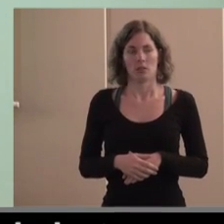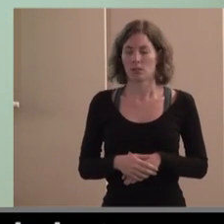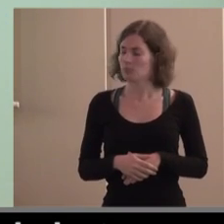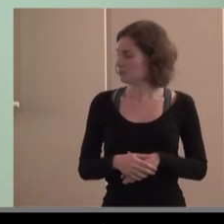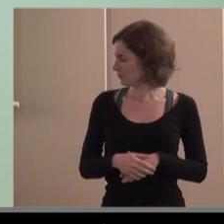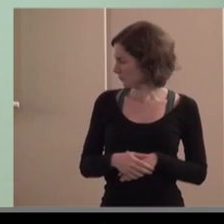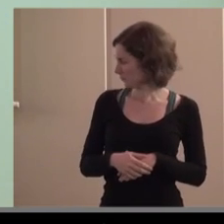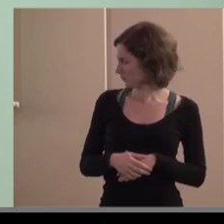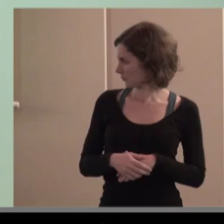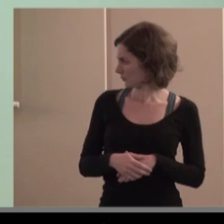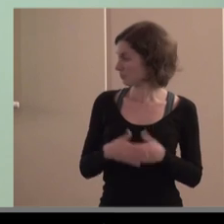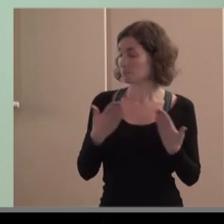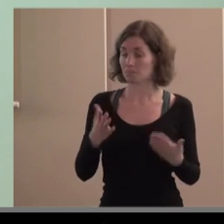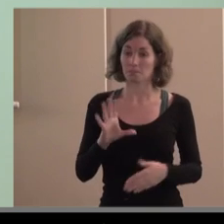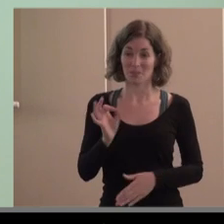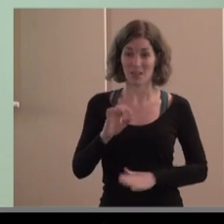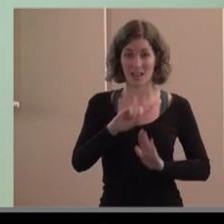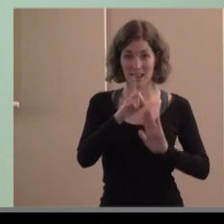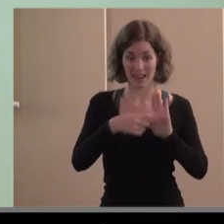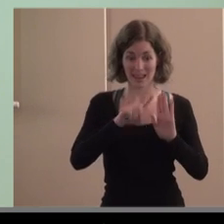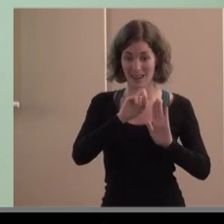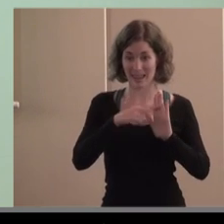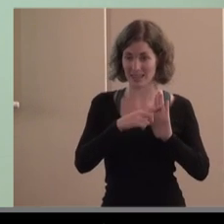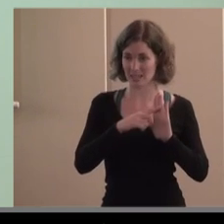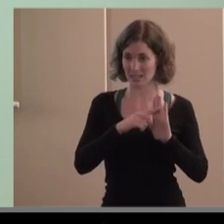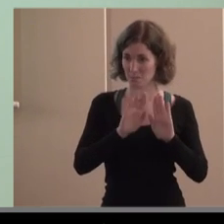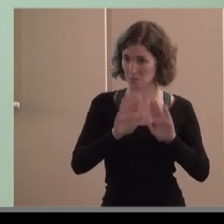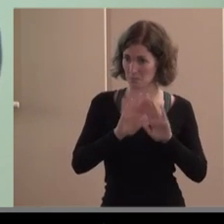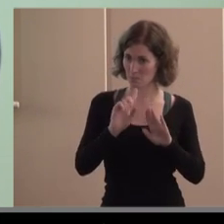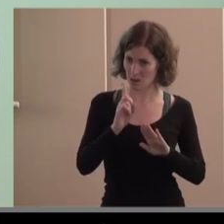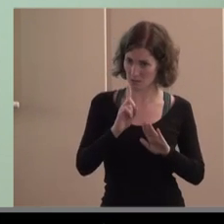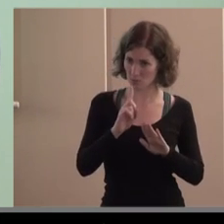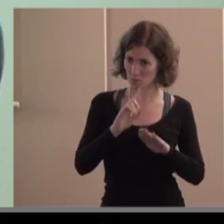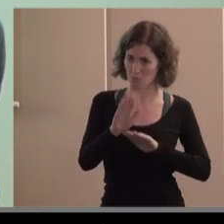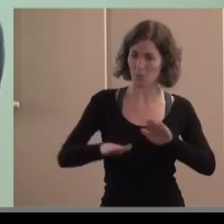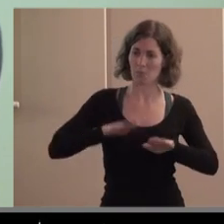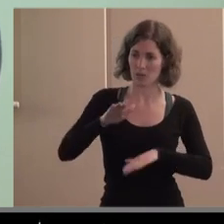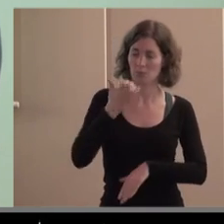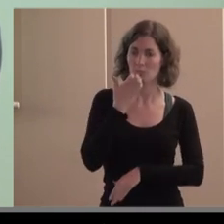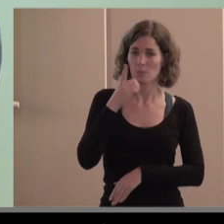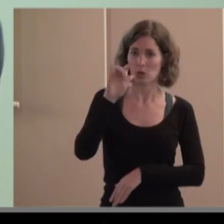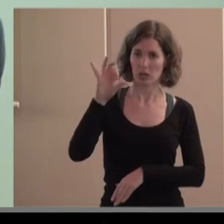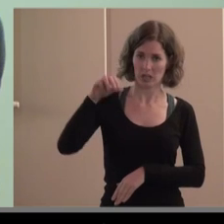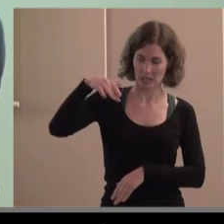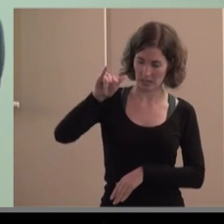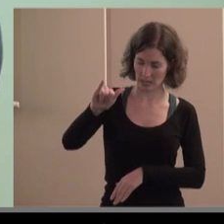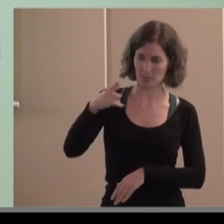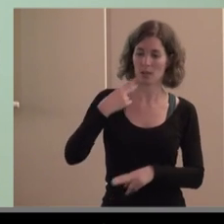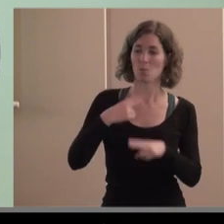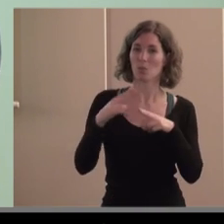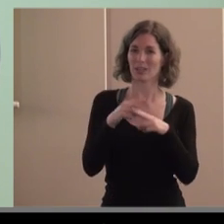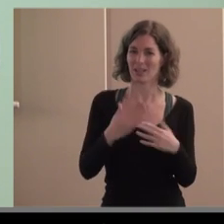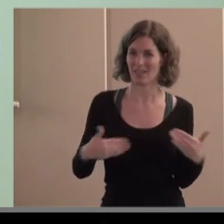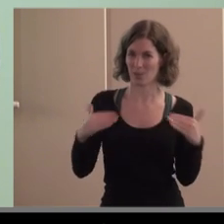y efectivamente más allá de las leyes la LISMI bueno algunos de vosotros la conocéis bien la política de igualdad ser responsable